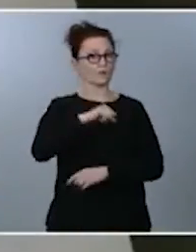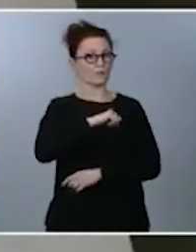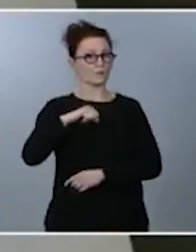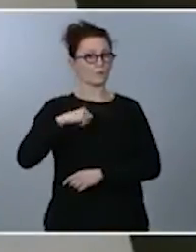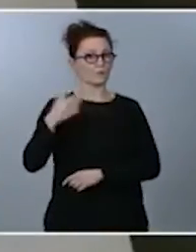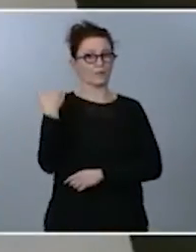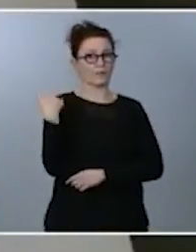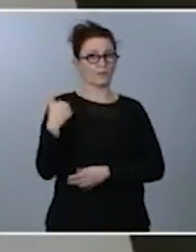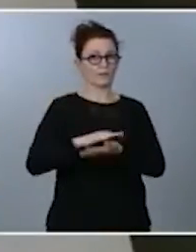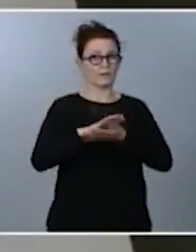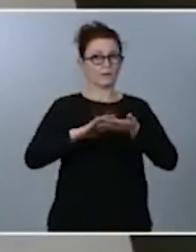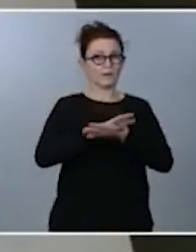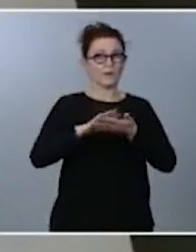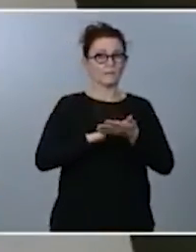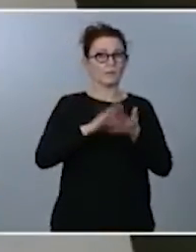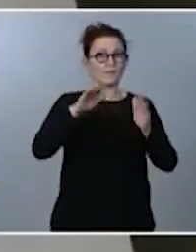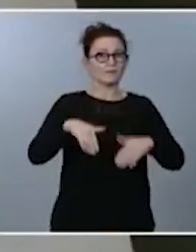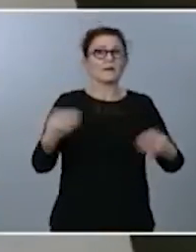algún momento.